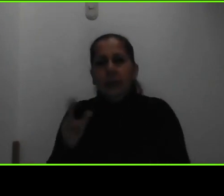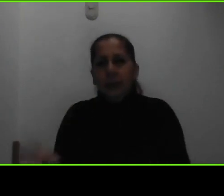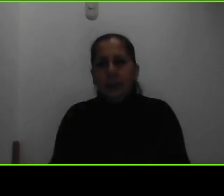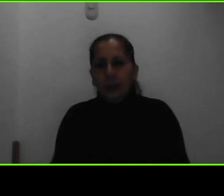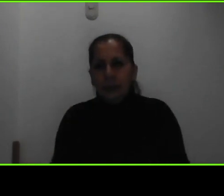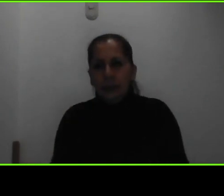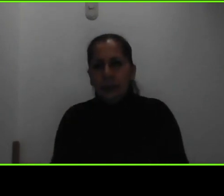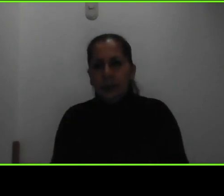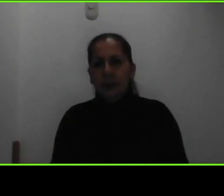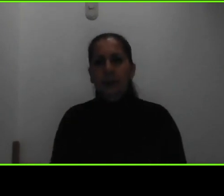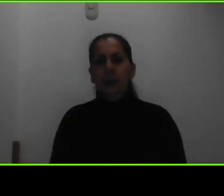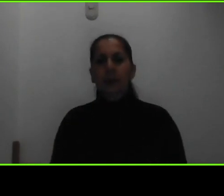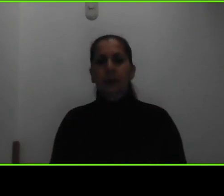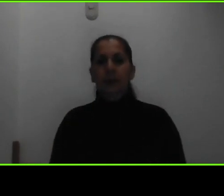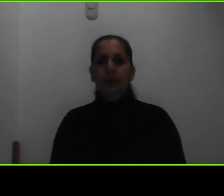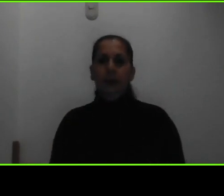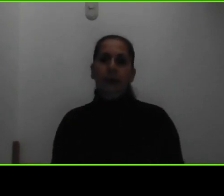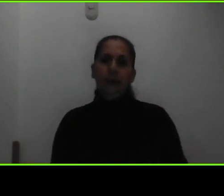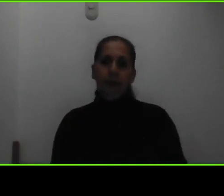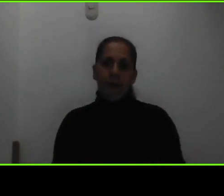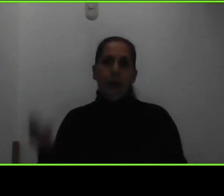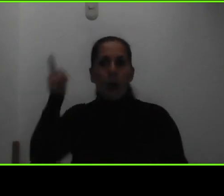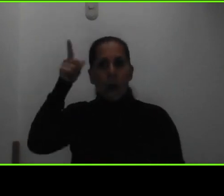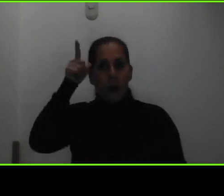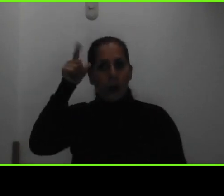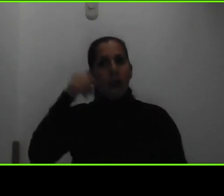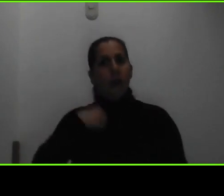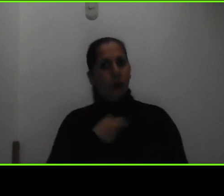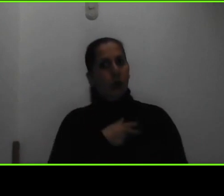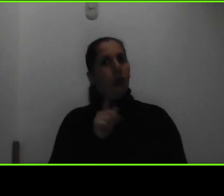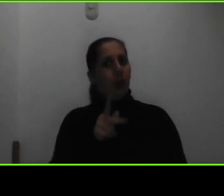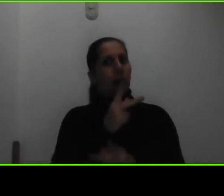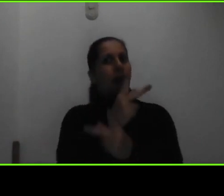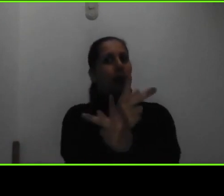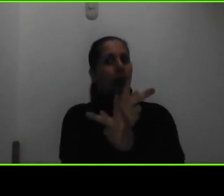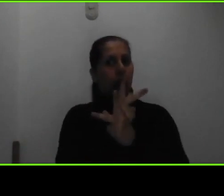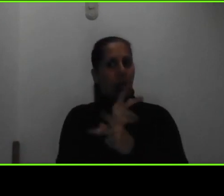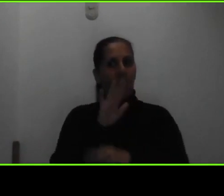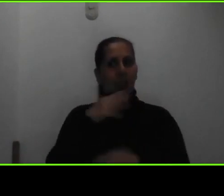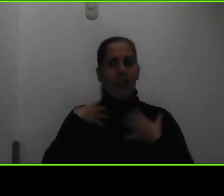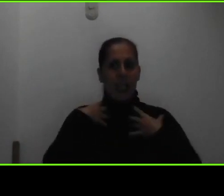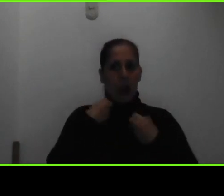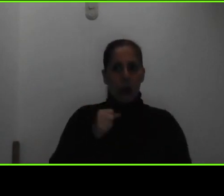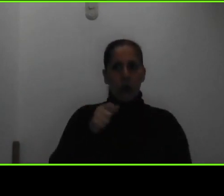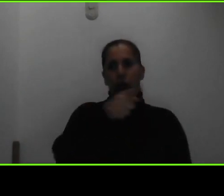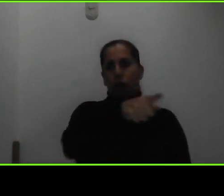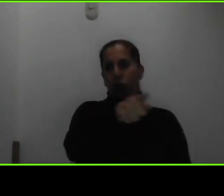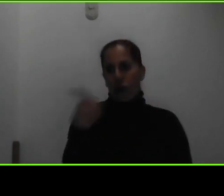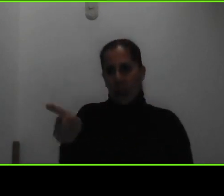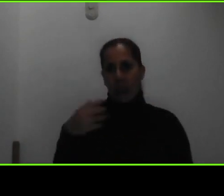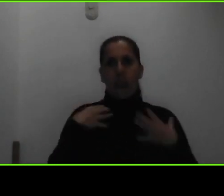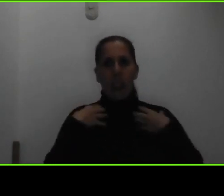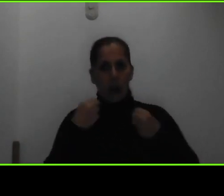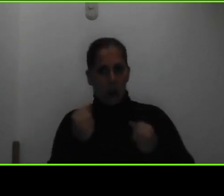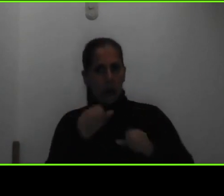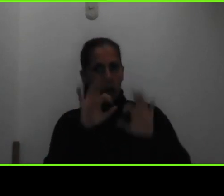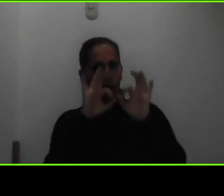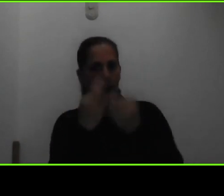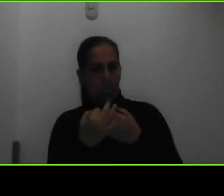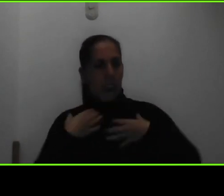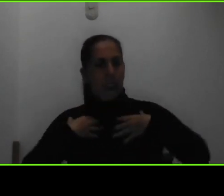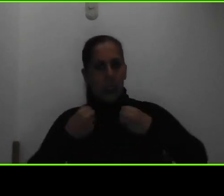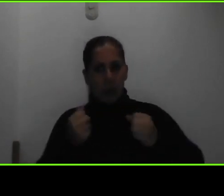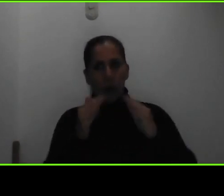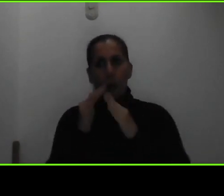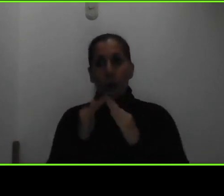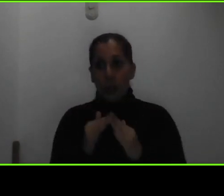y un respaldo y es que estamos protegiendo la salud de ustedes de sus familias de las comunidades y como